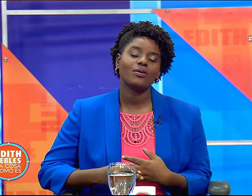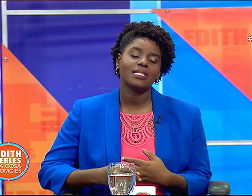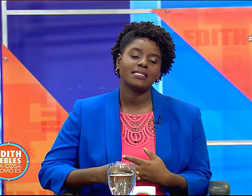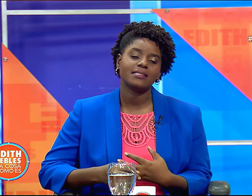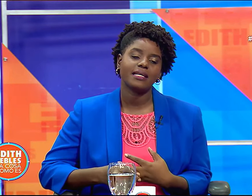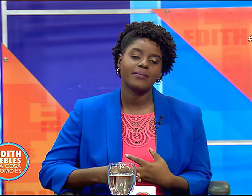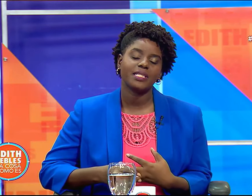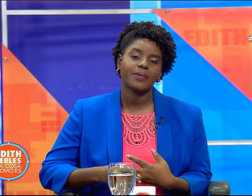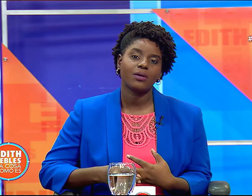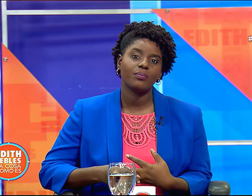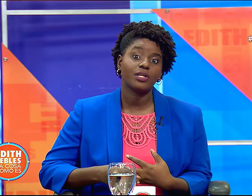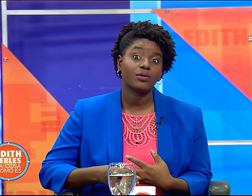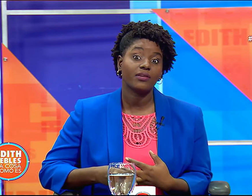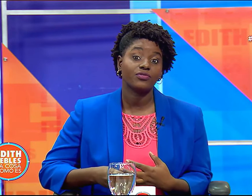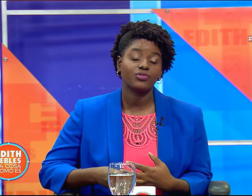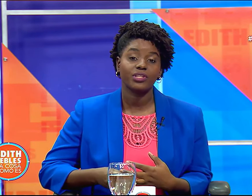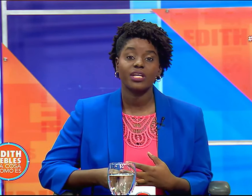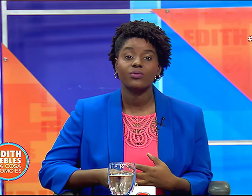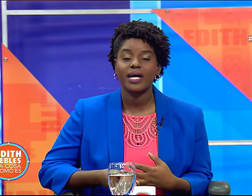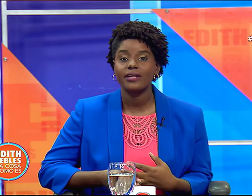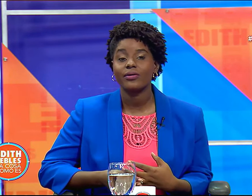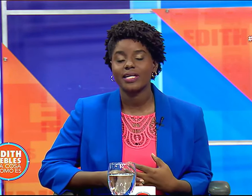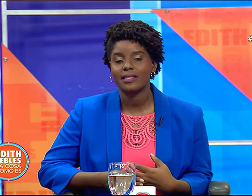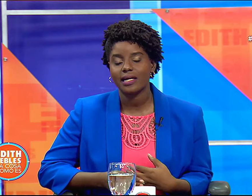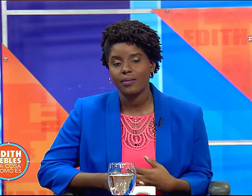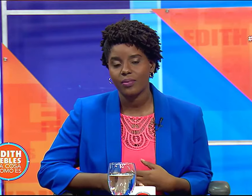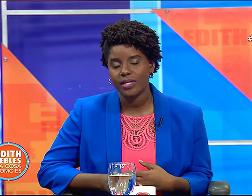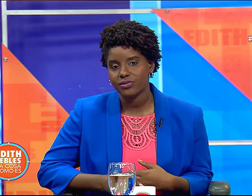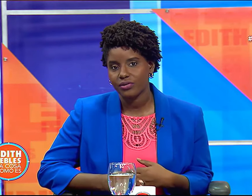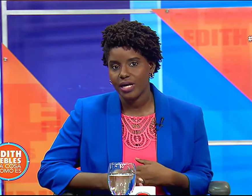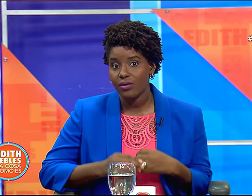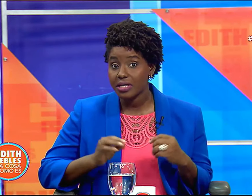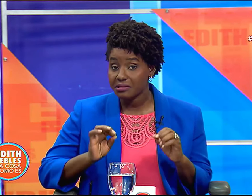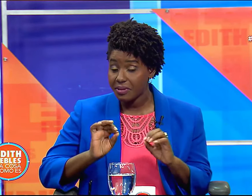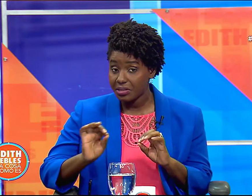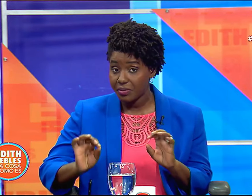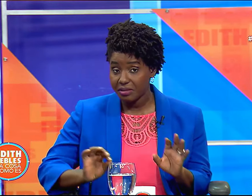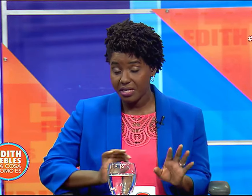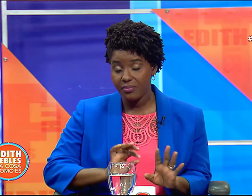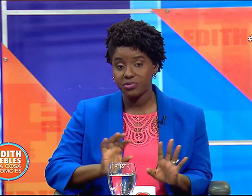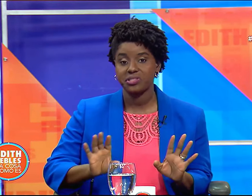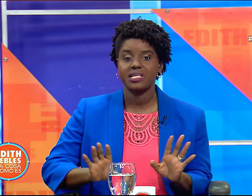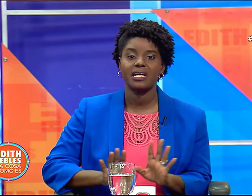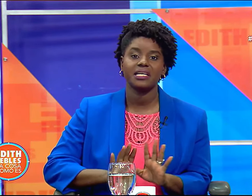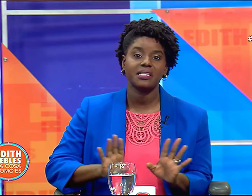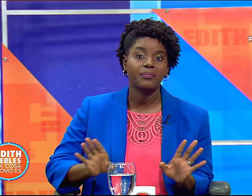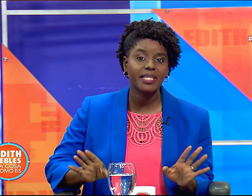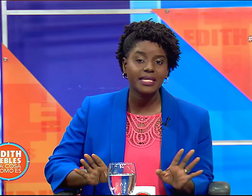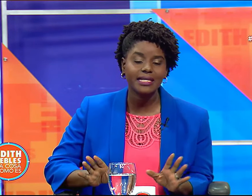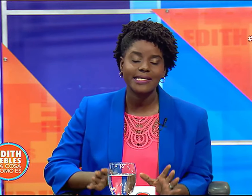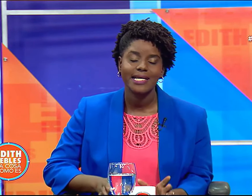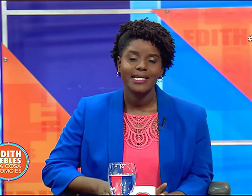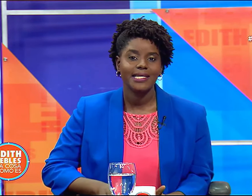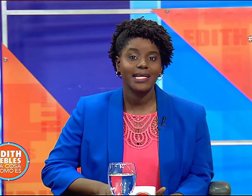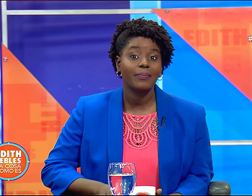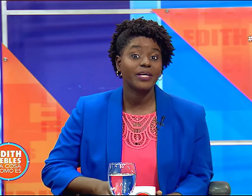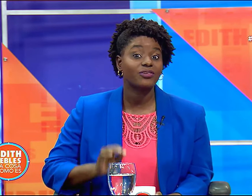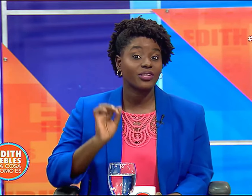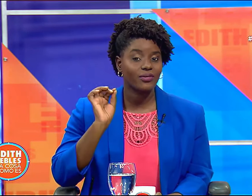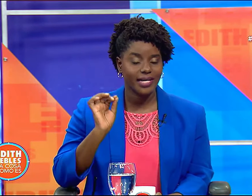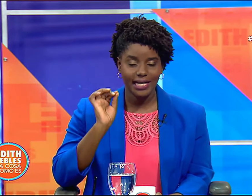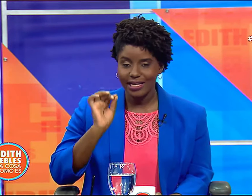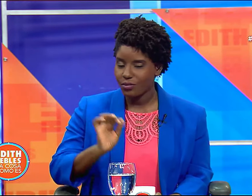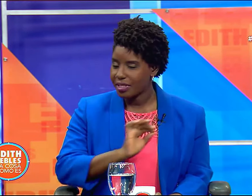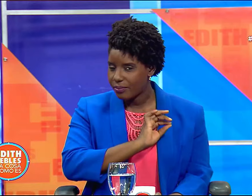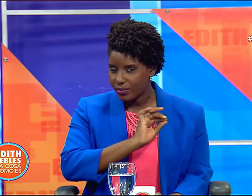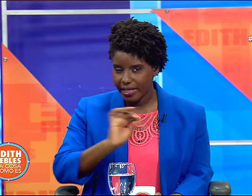no necesariamente para cumplir con la función de educar y orientar a la población. Y ahora se van a tomar, digamos, estas medidas, y el aspecto